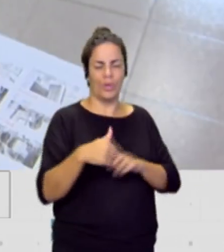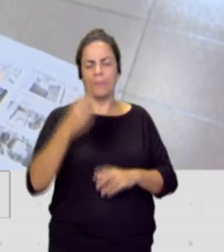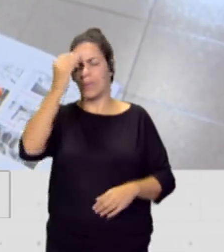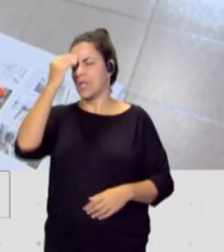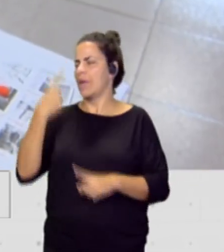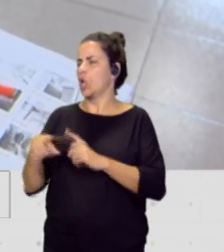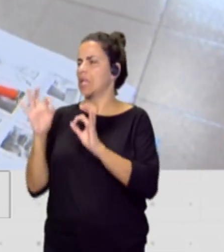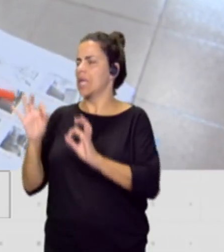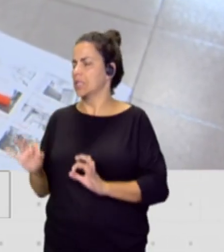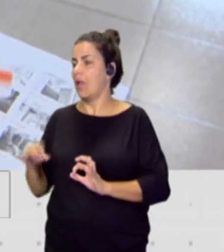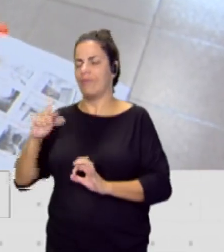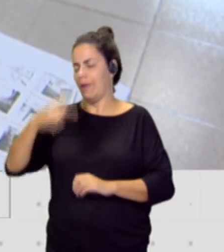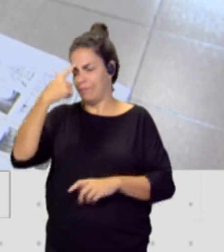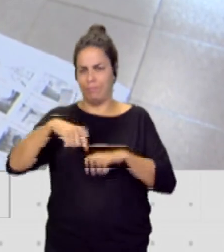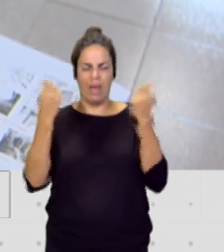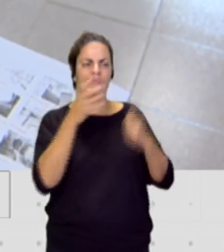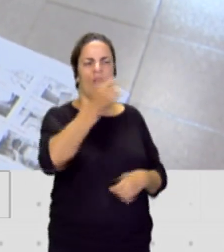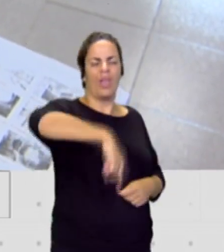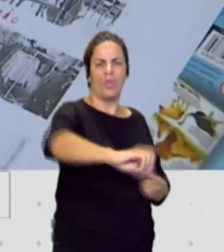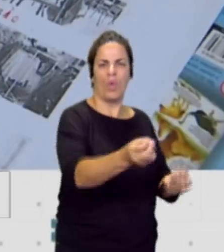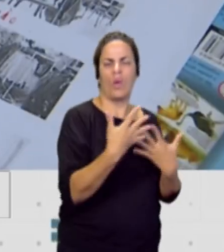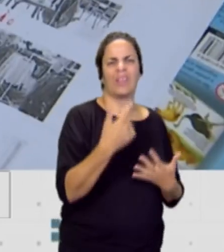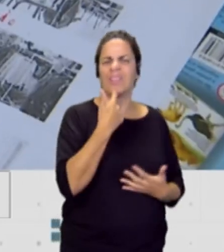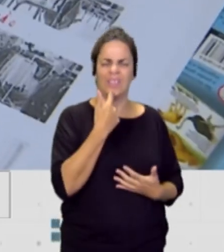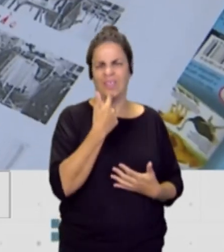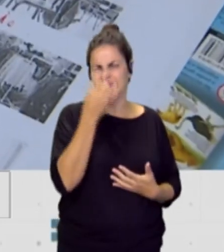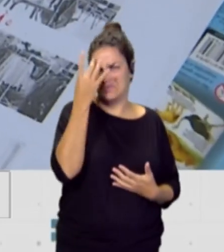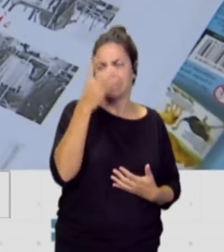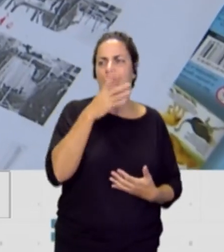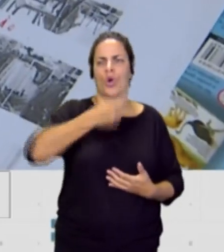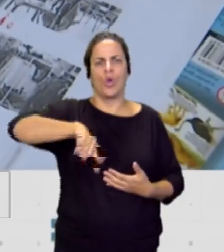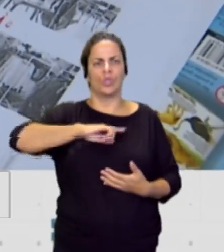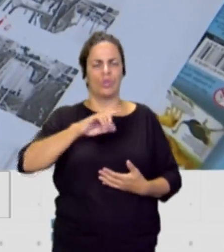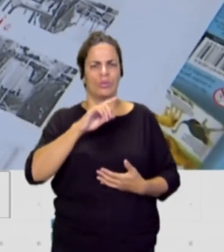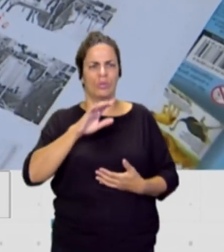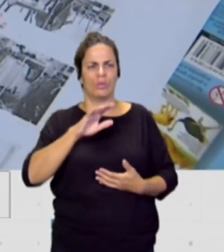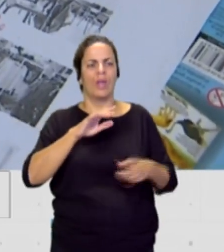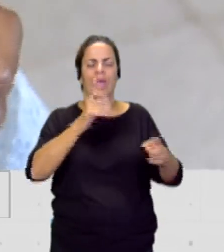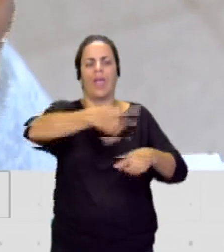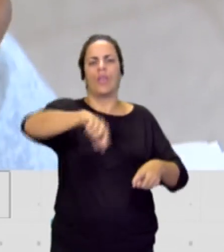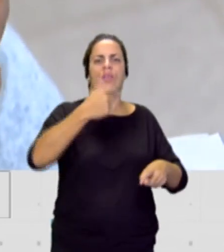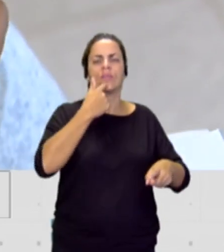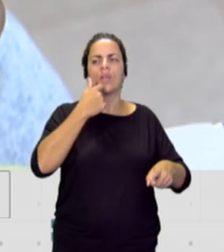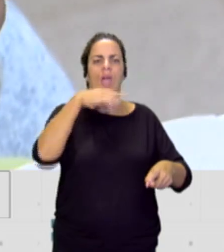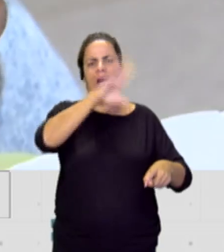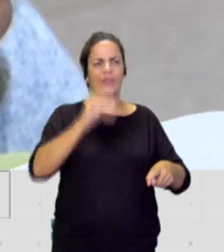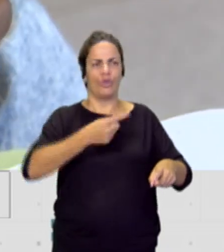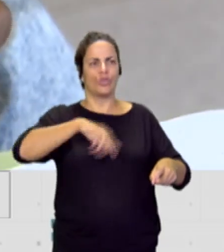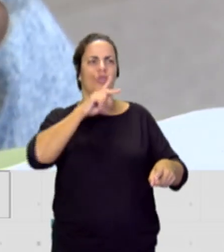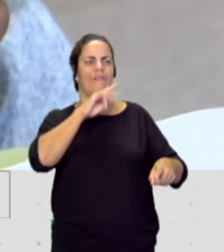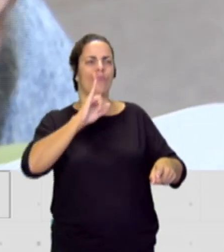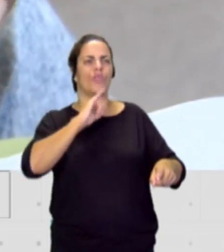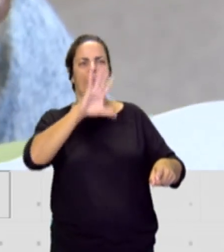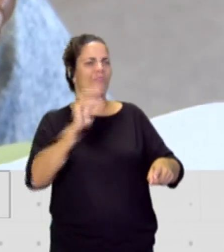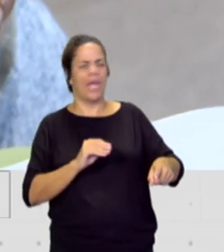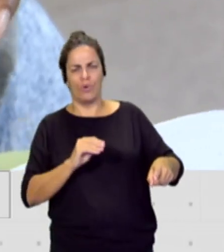entelequias, esas estupideces, de que nosotros no hablamos africanos, nosotros hablamos un montón de idiomas, ¿no? Todo el mundo piensa que la gente es lo africano. Y veía